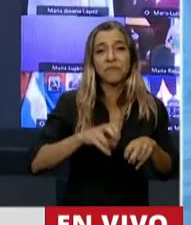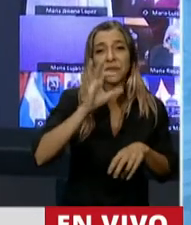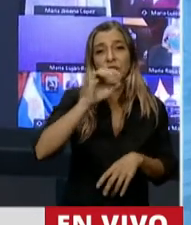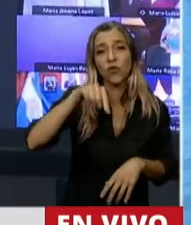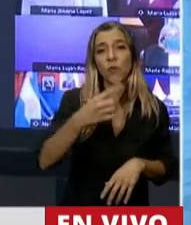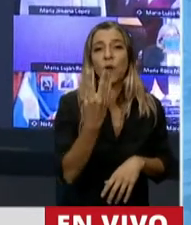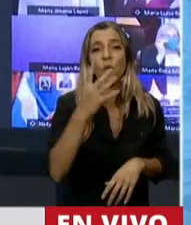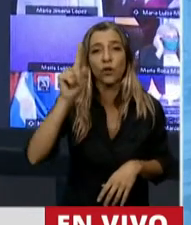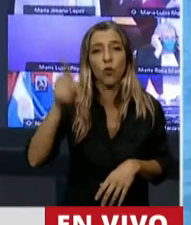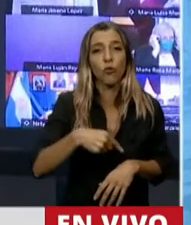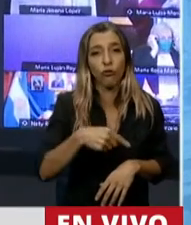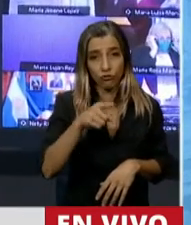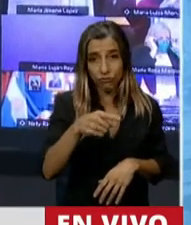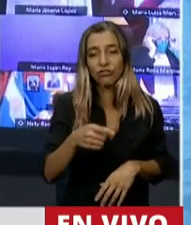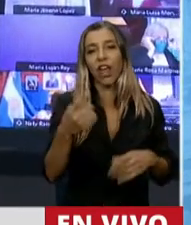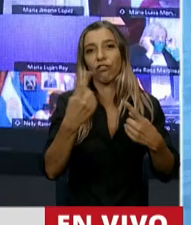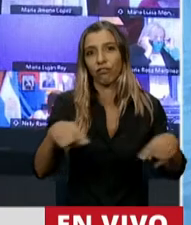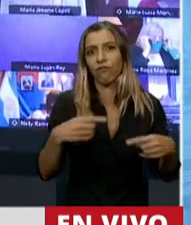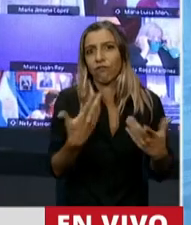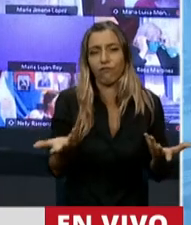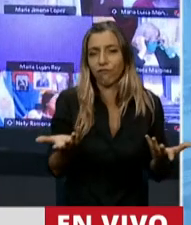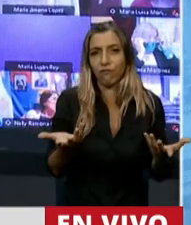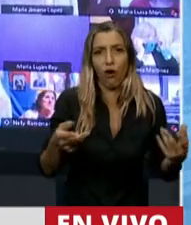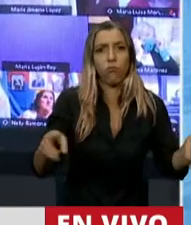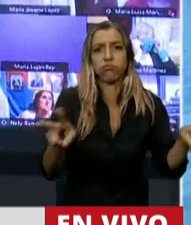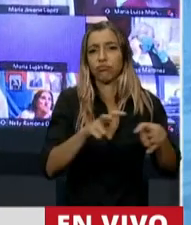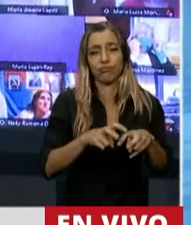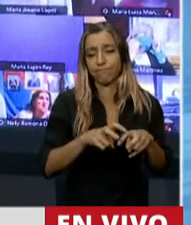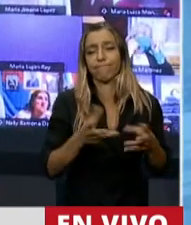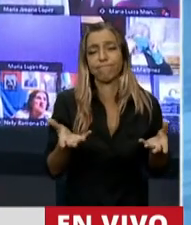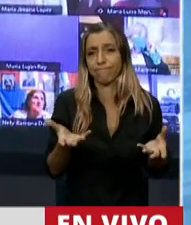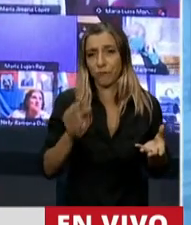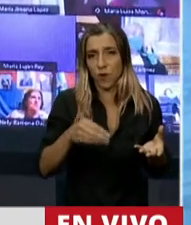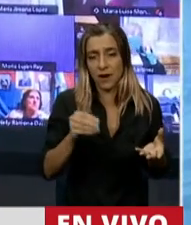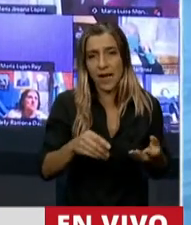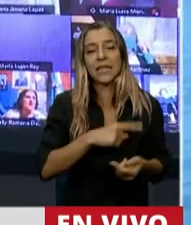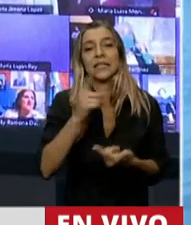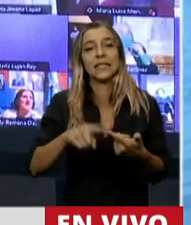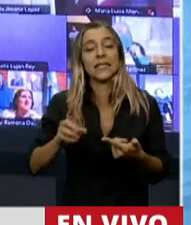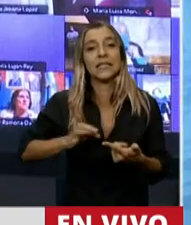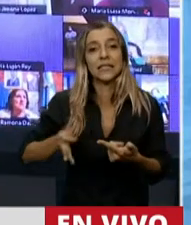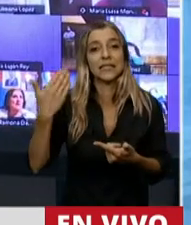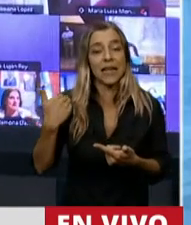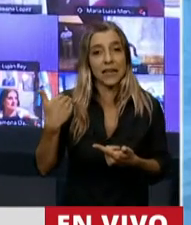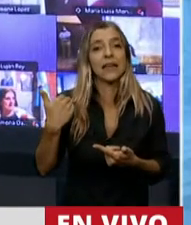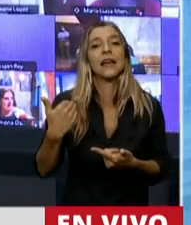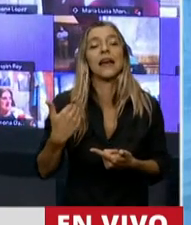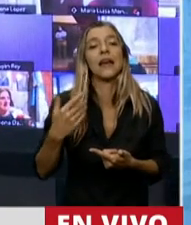% de la masa de los recursos tributados. Y en el año 2019 el 0,6%.